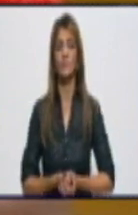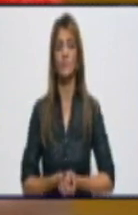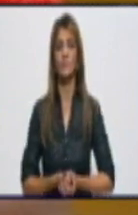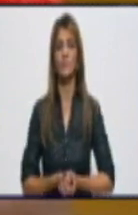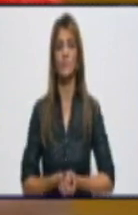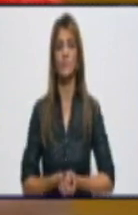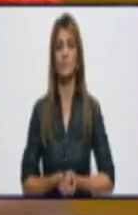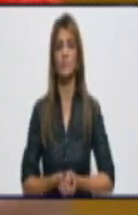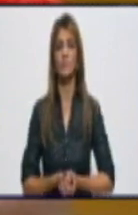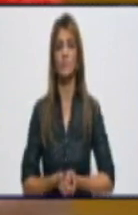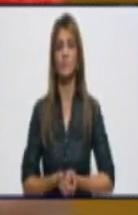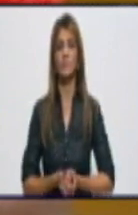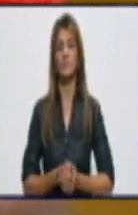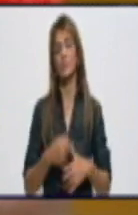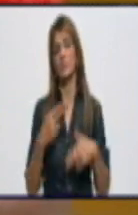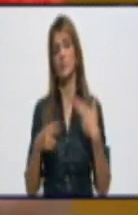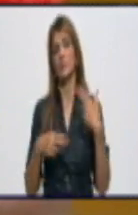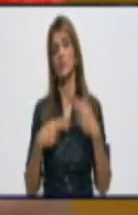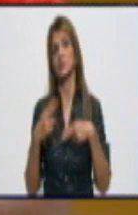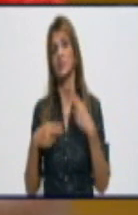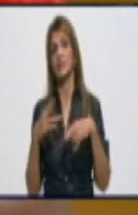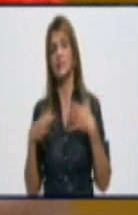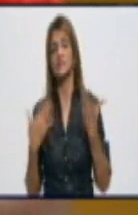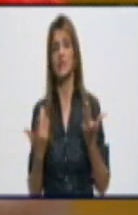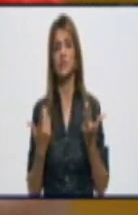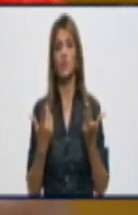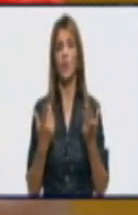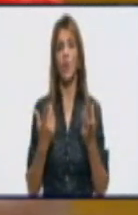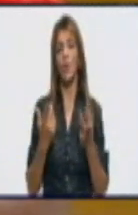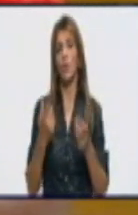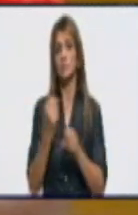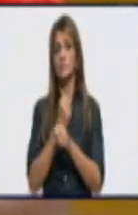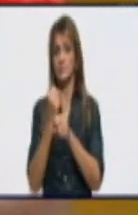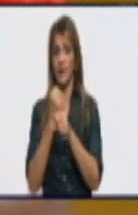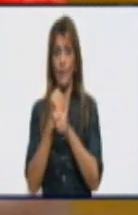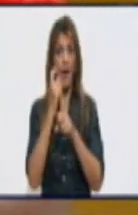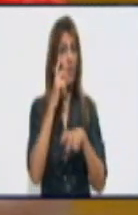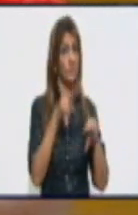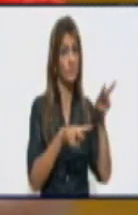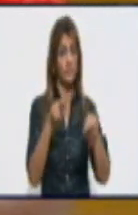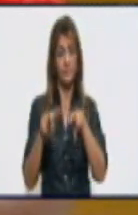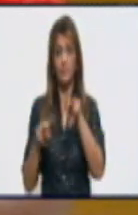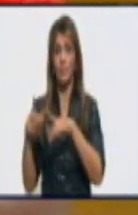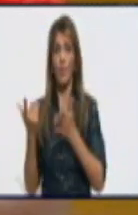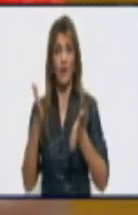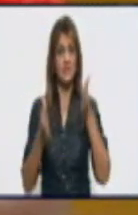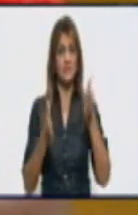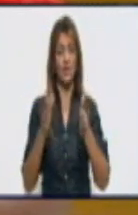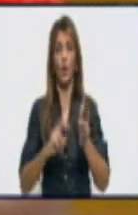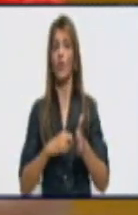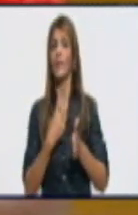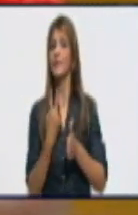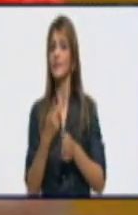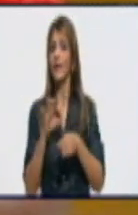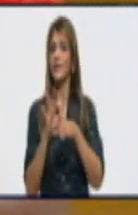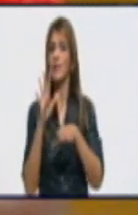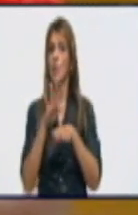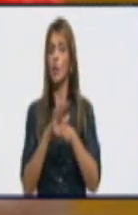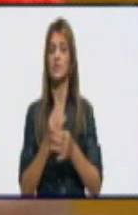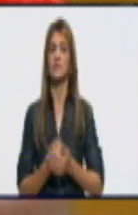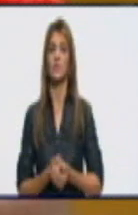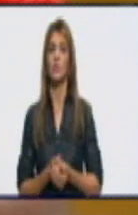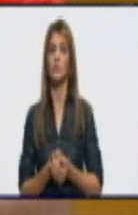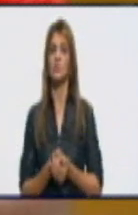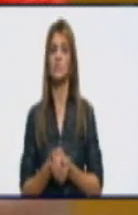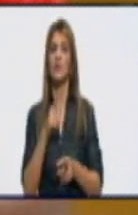a la morfología del ciclo de vida del mosquito. En este ciclo que estamos iniciando, correspondiente al mes de mayo,